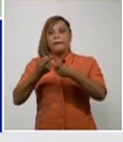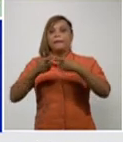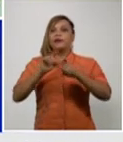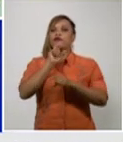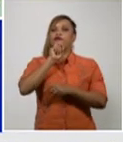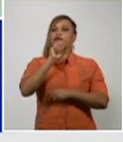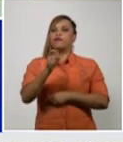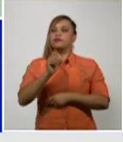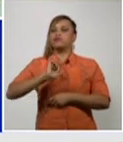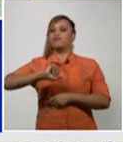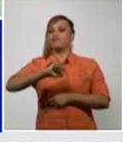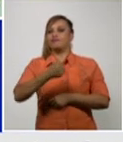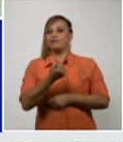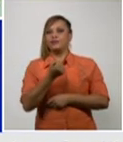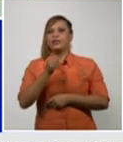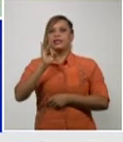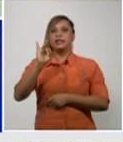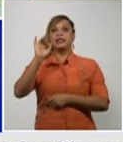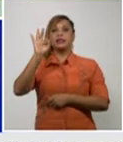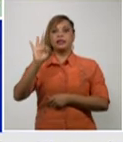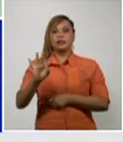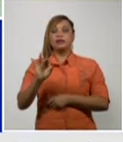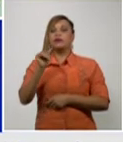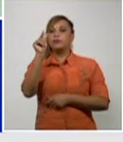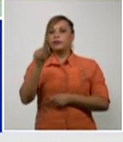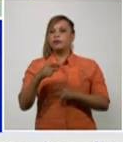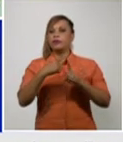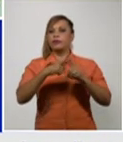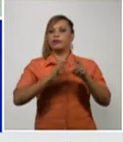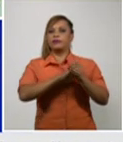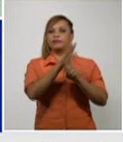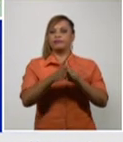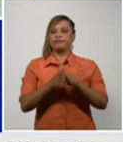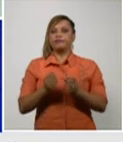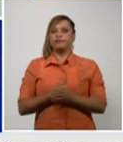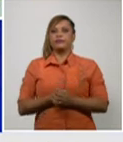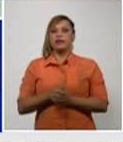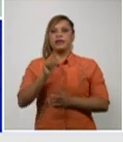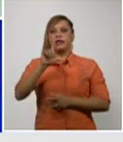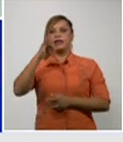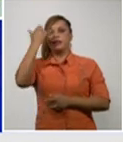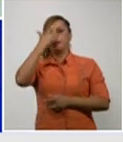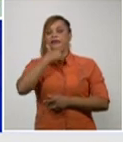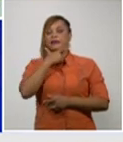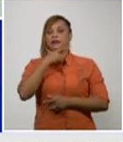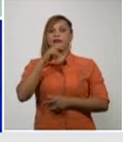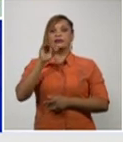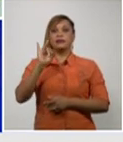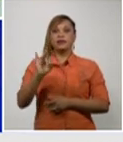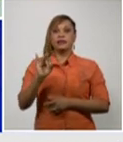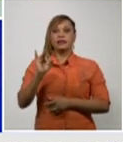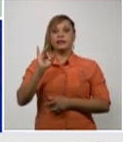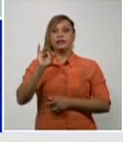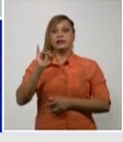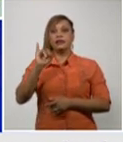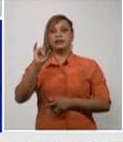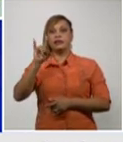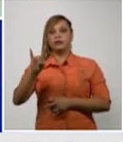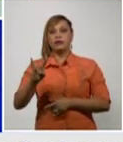con 78 casos autóctonos La Liza con 69 Habana Vieja con